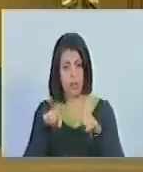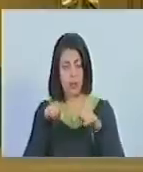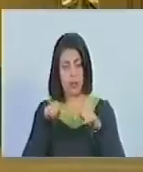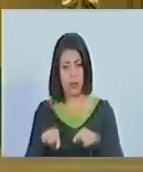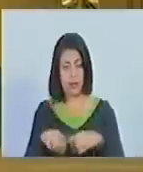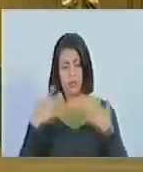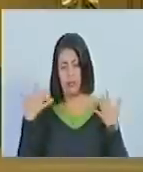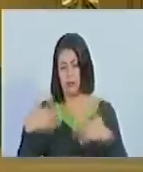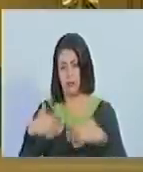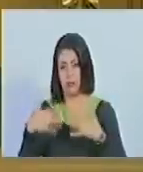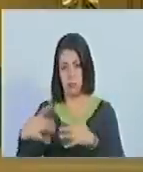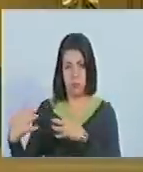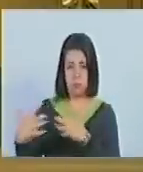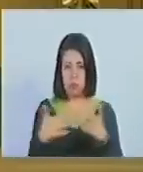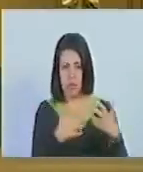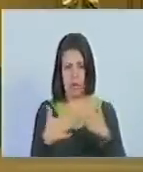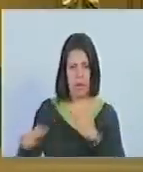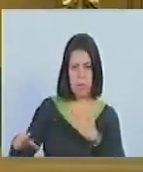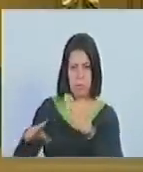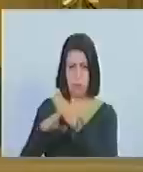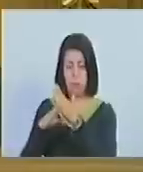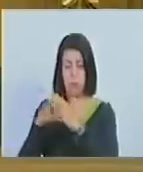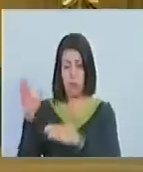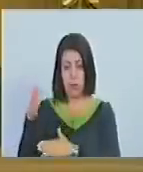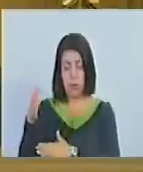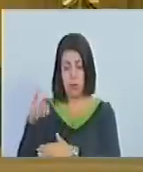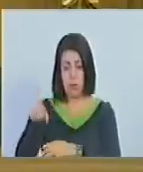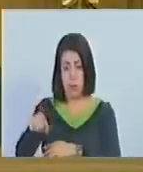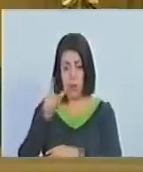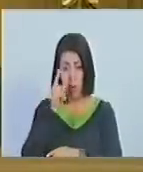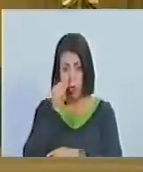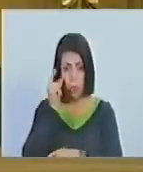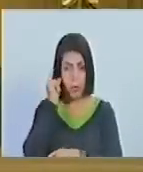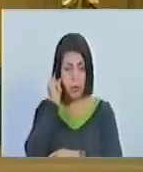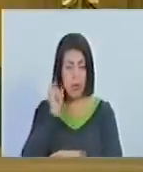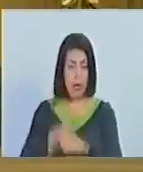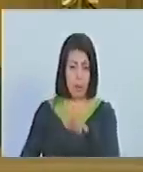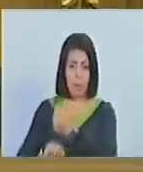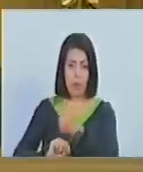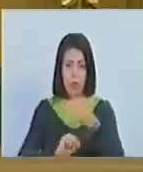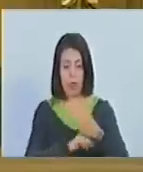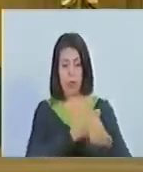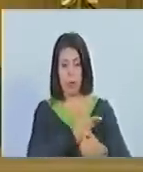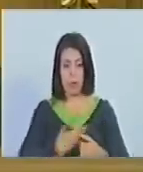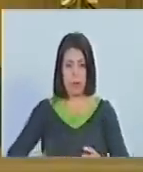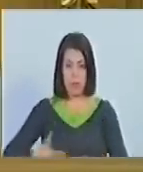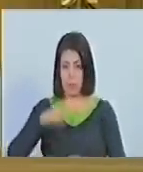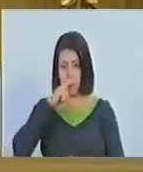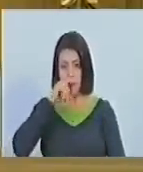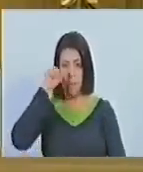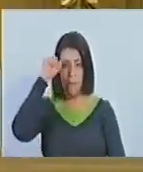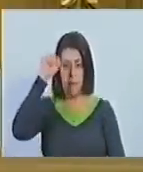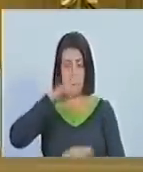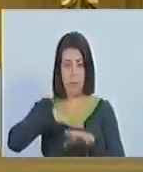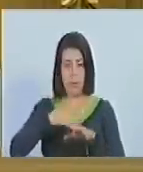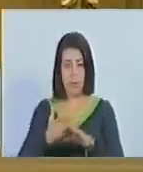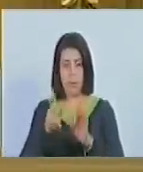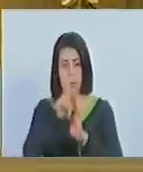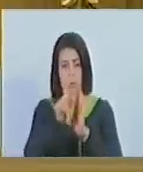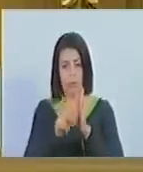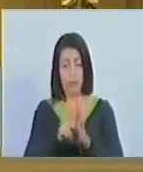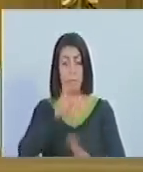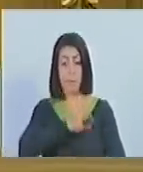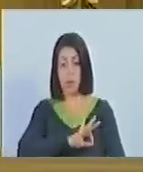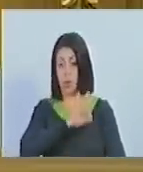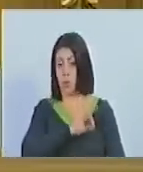despiadada guerra nosotros los pescadores y pescadoras apoyamos al presidente Nicolás Maduro con sus programas